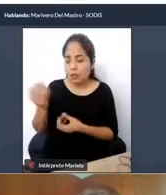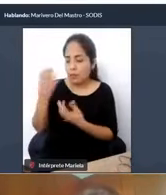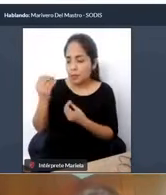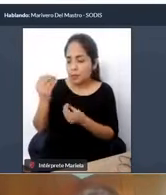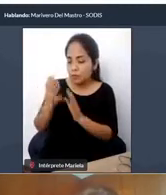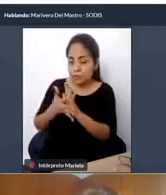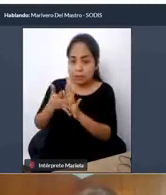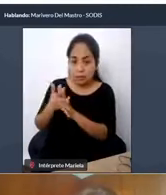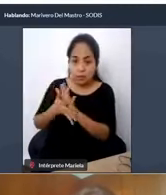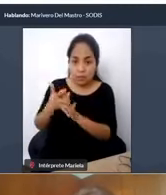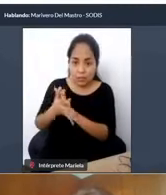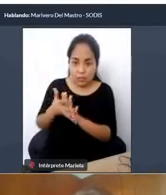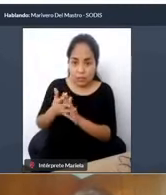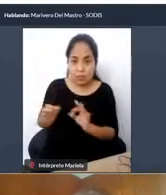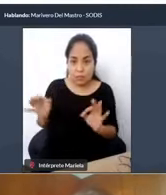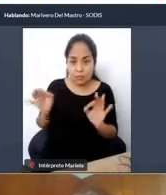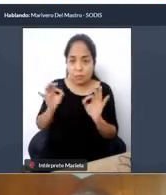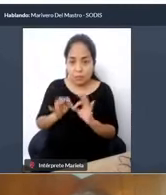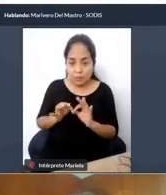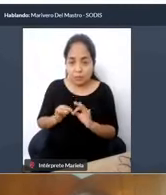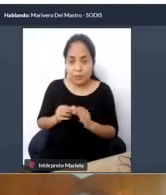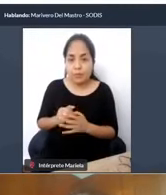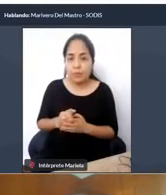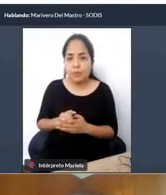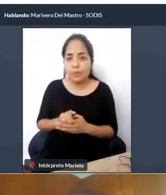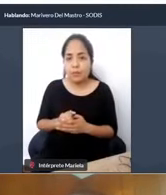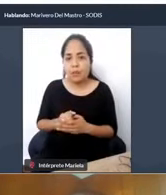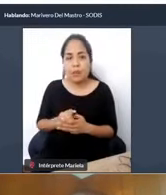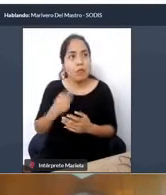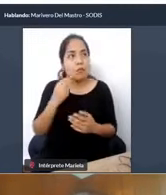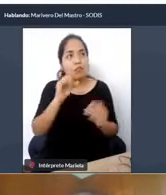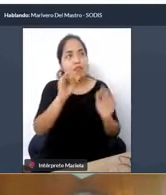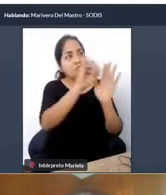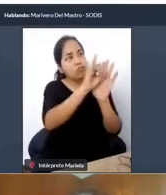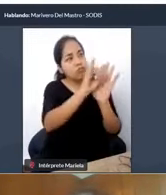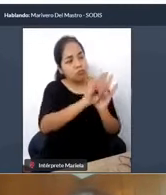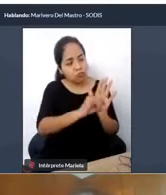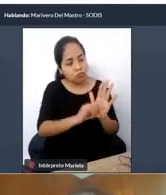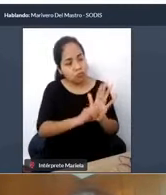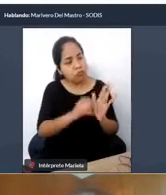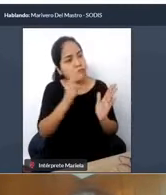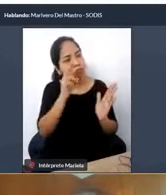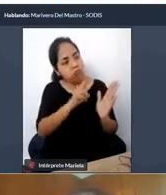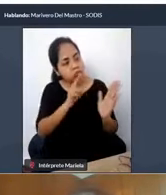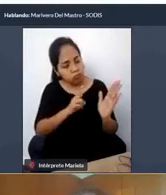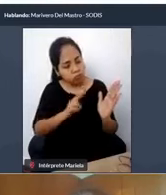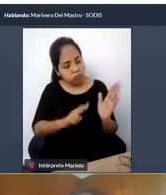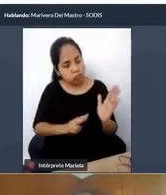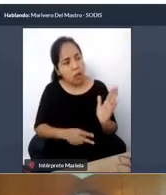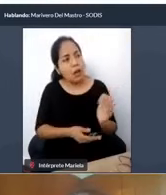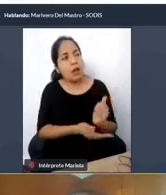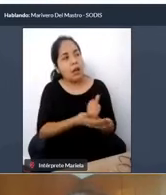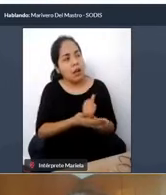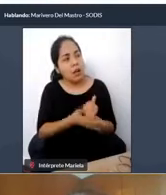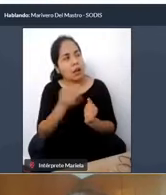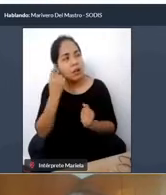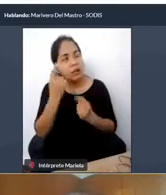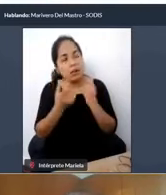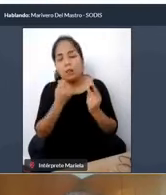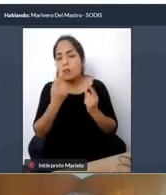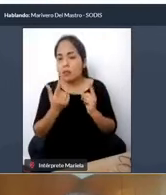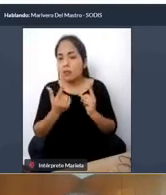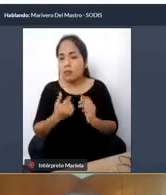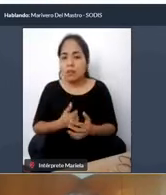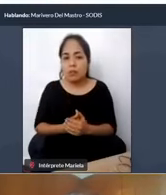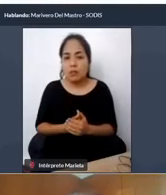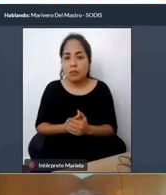básica, los pictogramas también, que son diseños universales que representan de manera